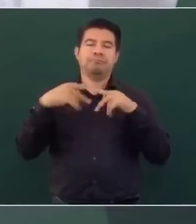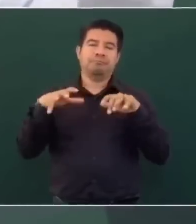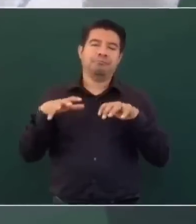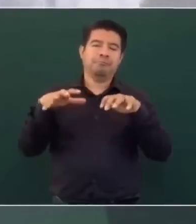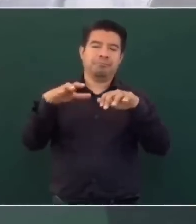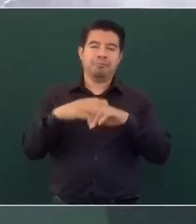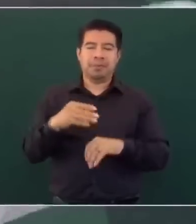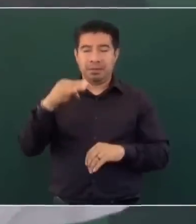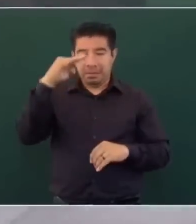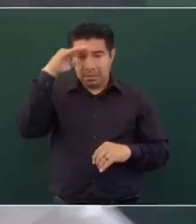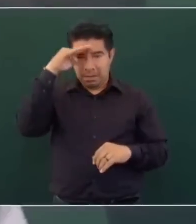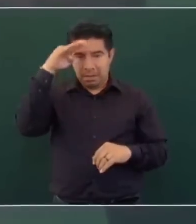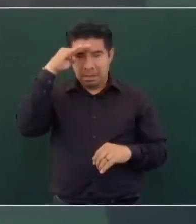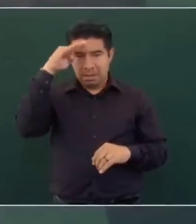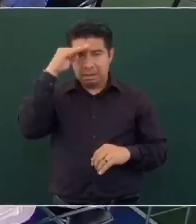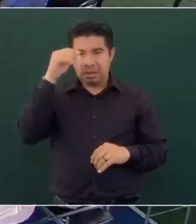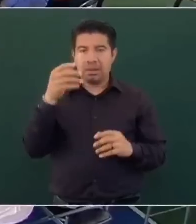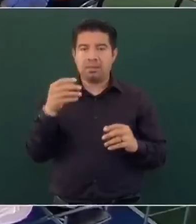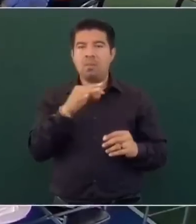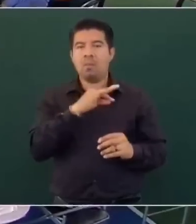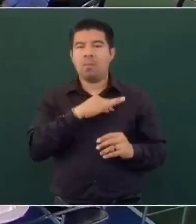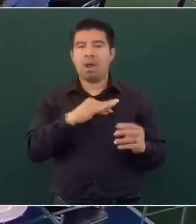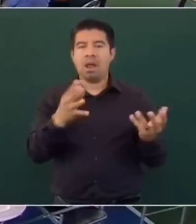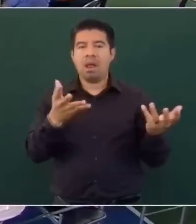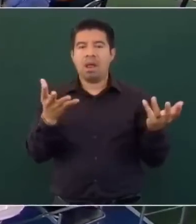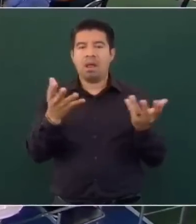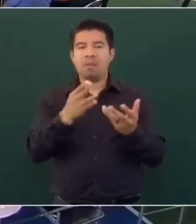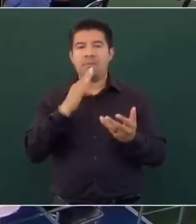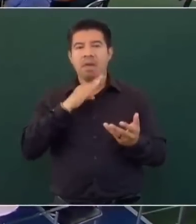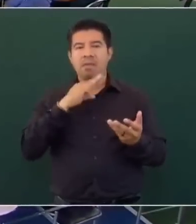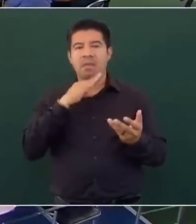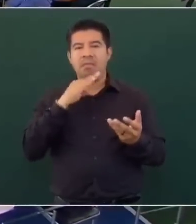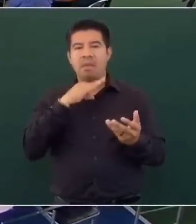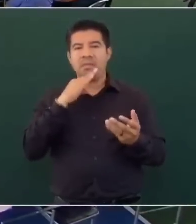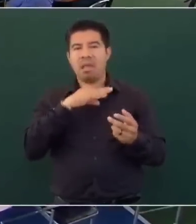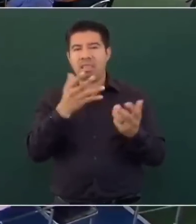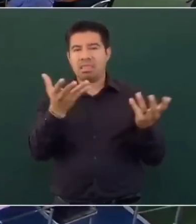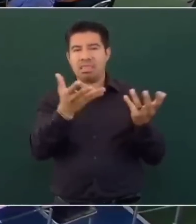pueden hacer sus fechorías y que el pueblo